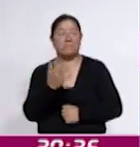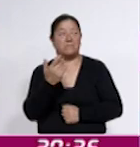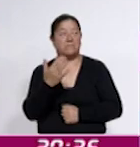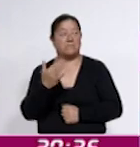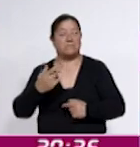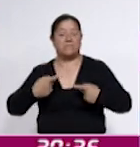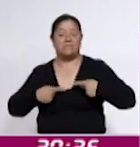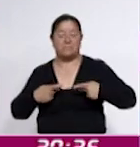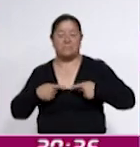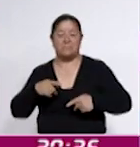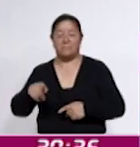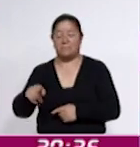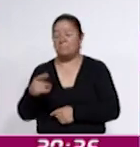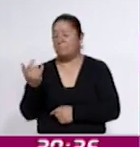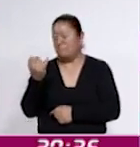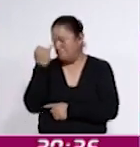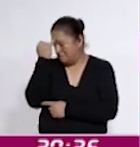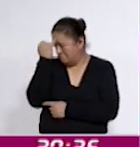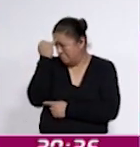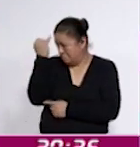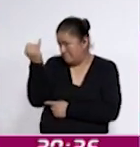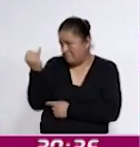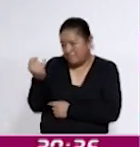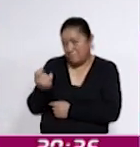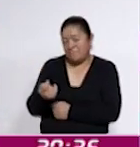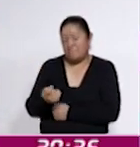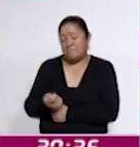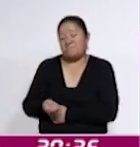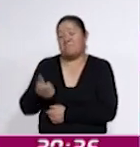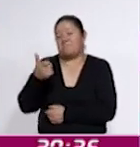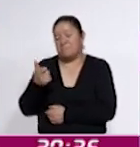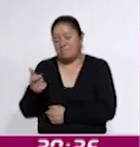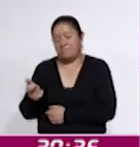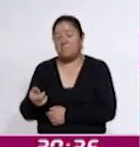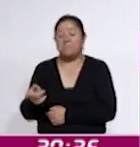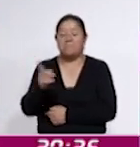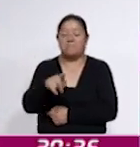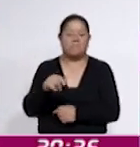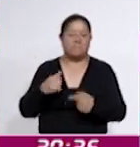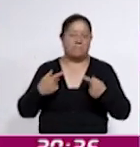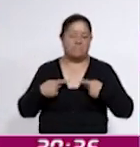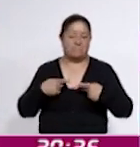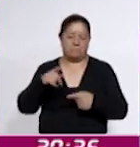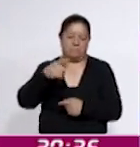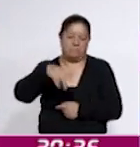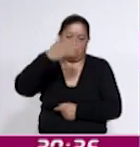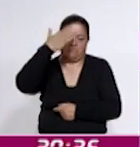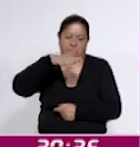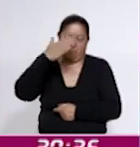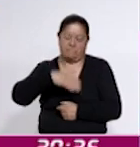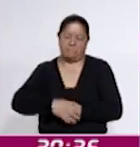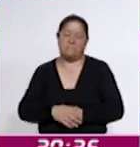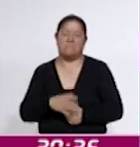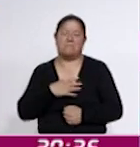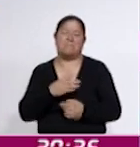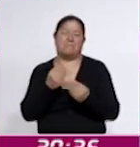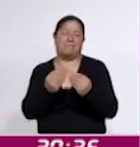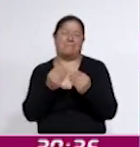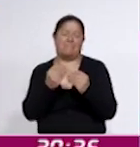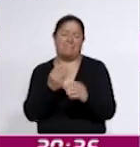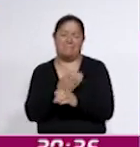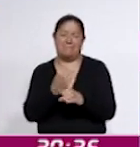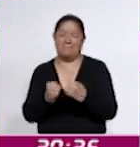artesanos tlaxcaltecas exponen una enorme gama de productos y, pues, desde luego le está esperando para que los pueda